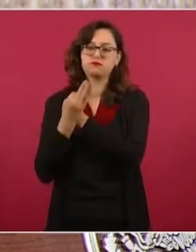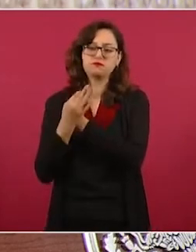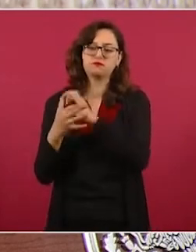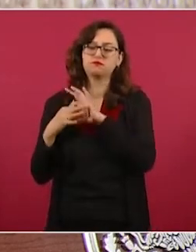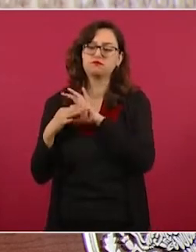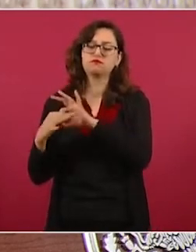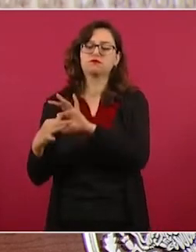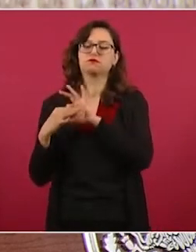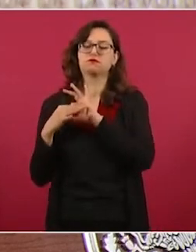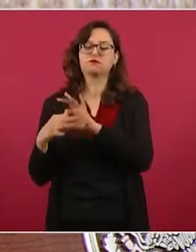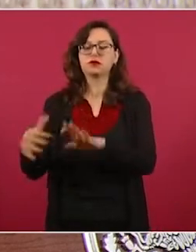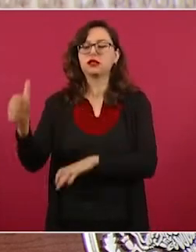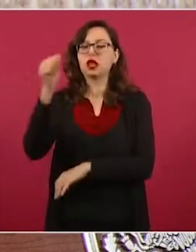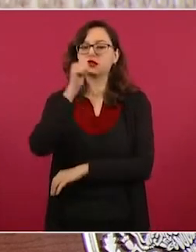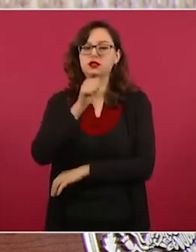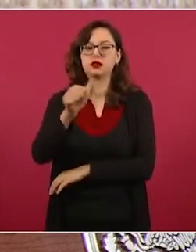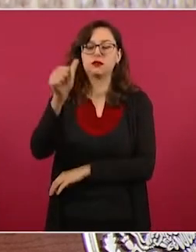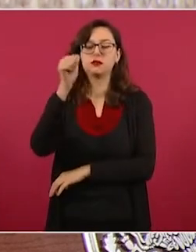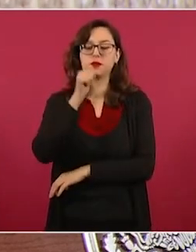apoyarnos en el pueblo.